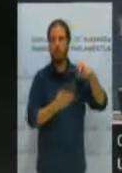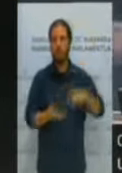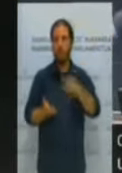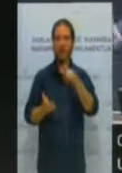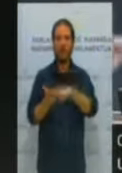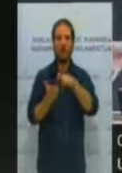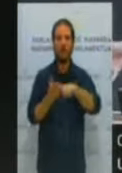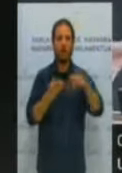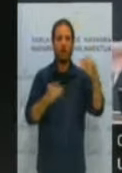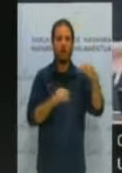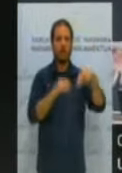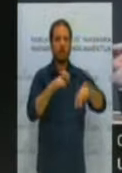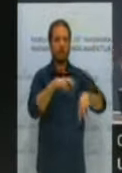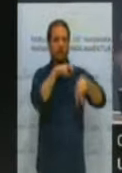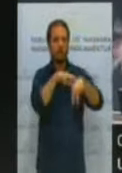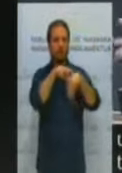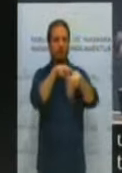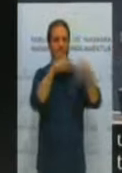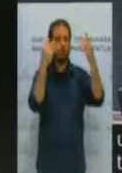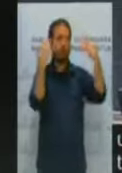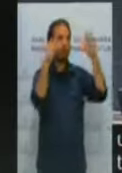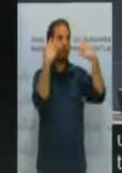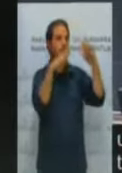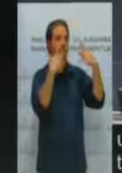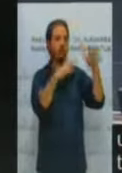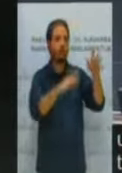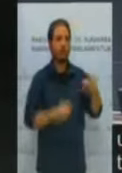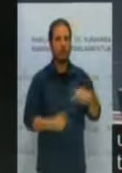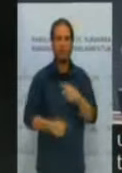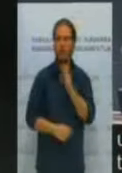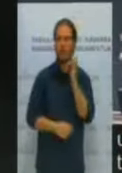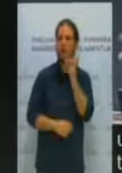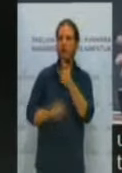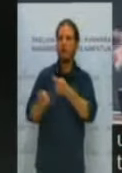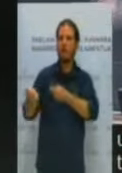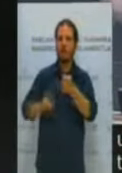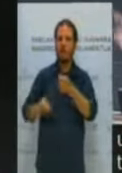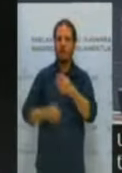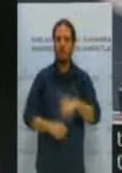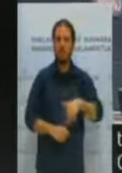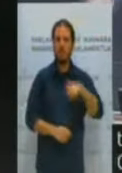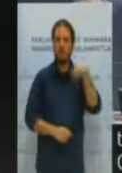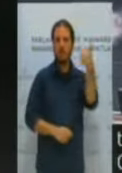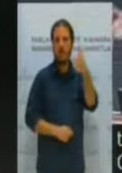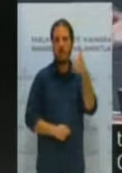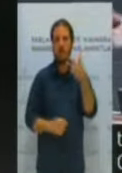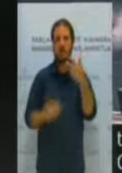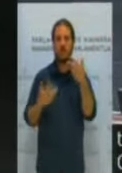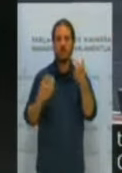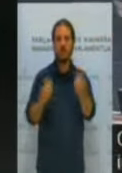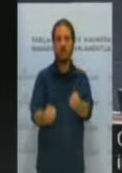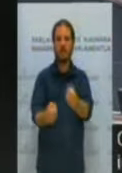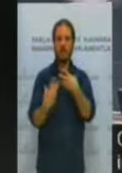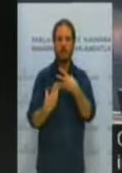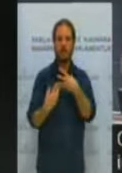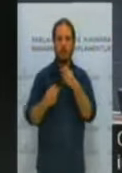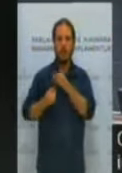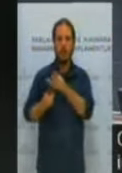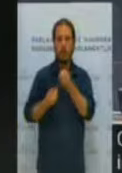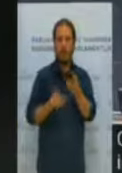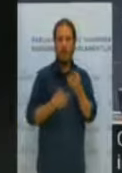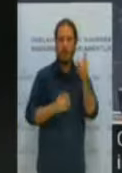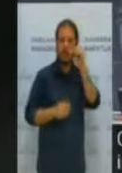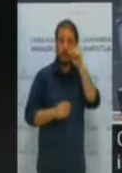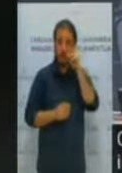perfecto. Eso sí señora consejera, más coordinación, más información, por lo tanto yo no sé cómo la saca a hombros y a la vez